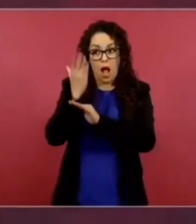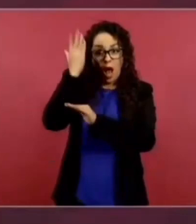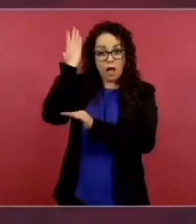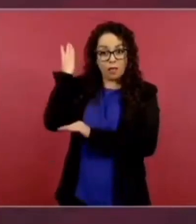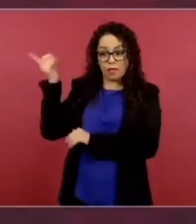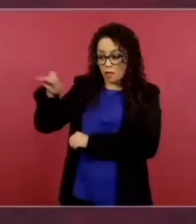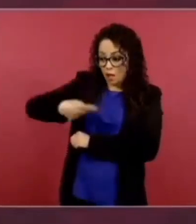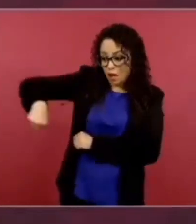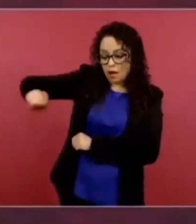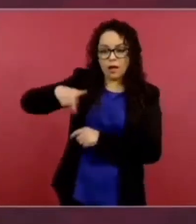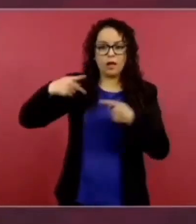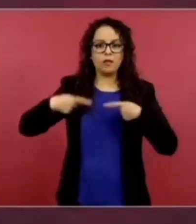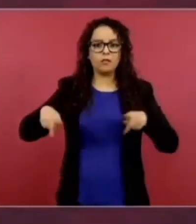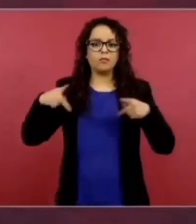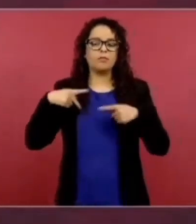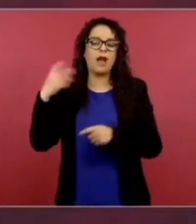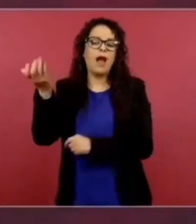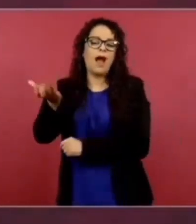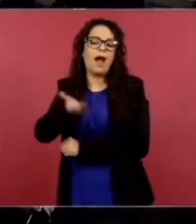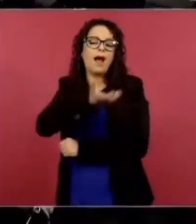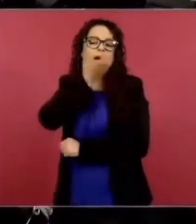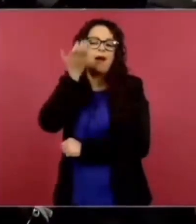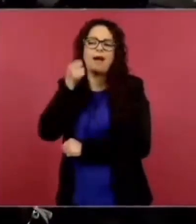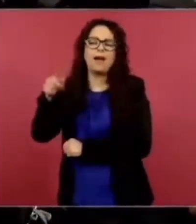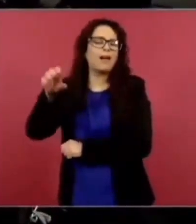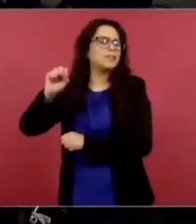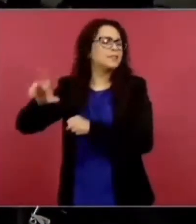Y al pueblo, nada.